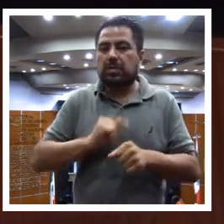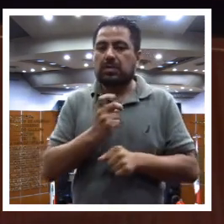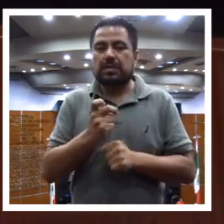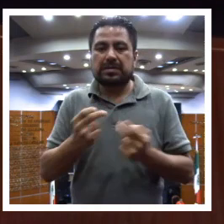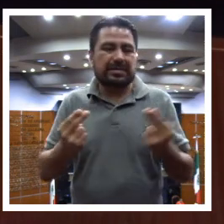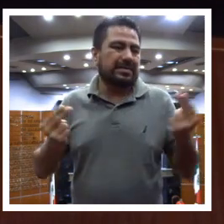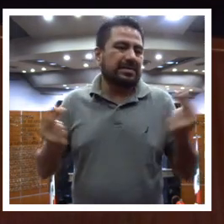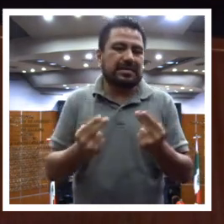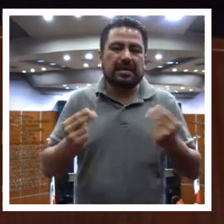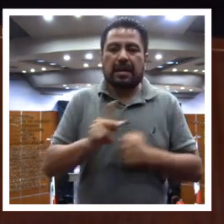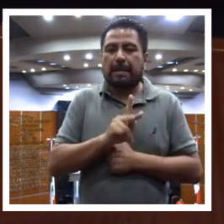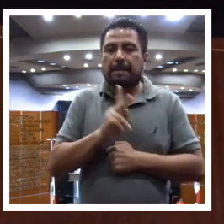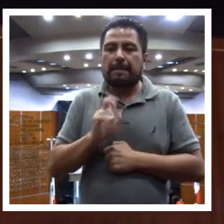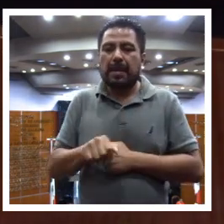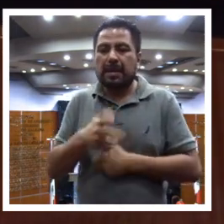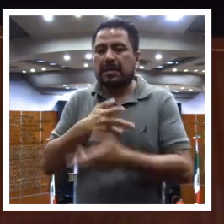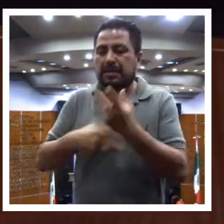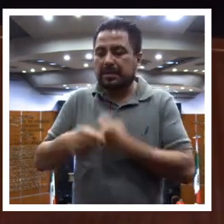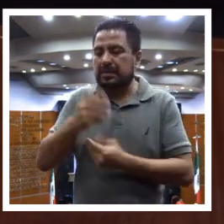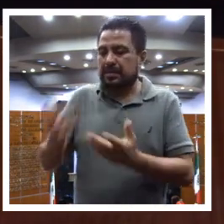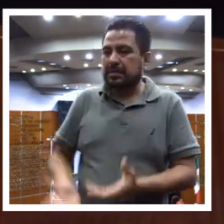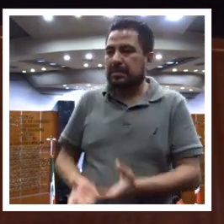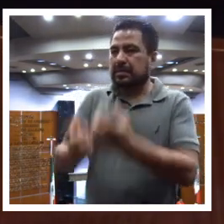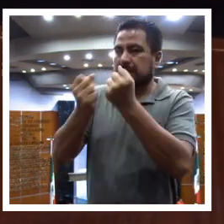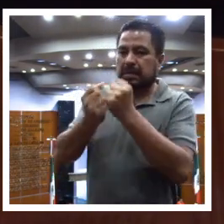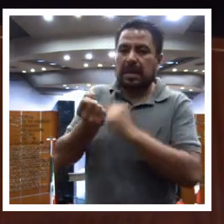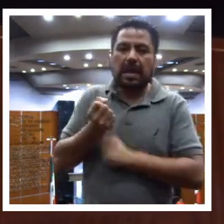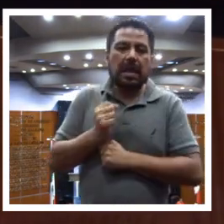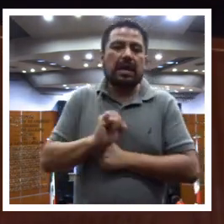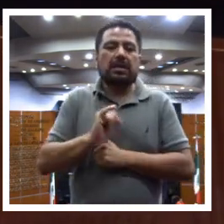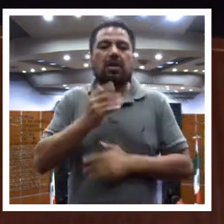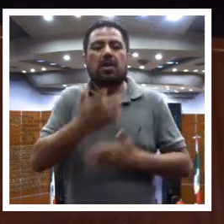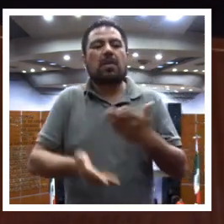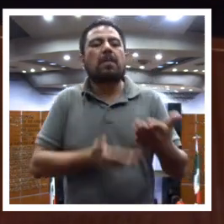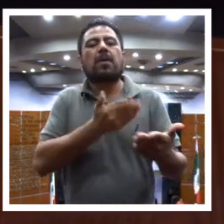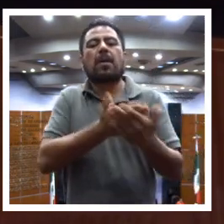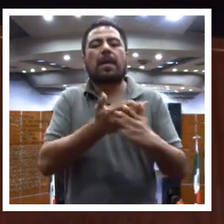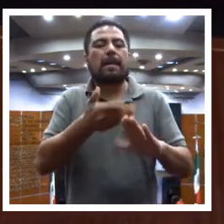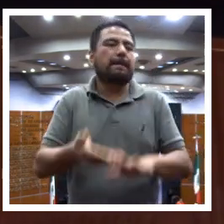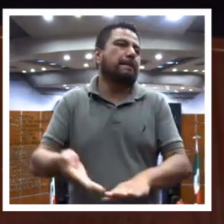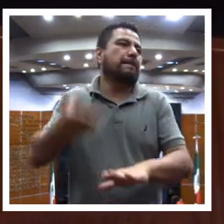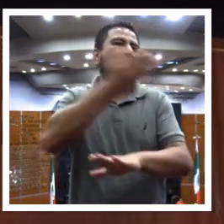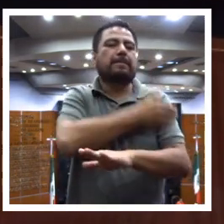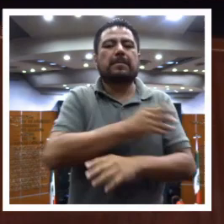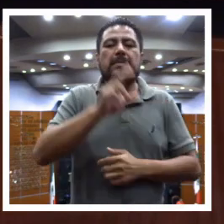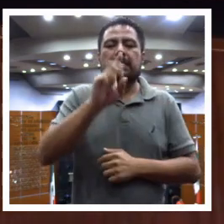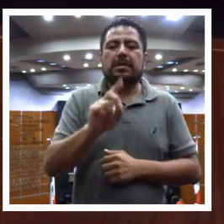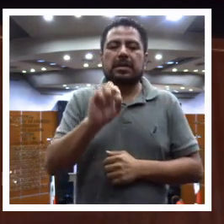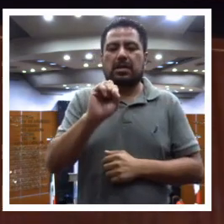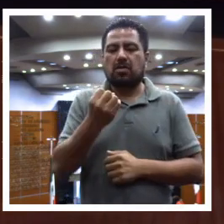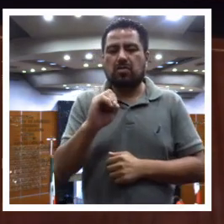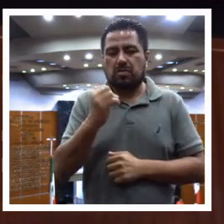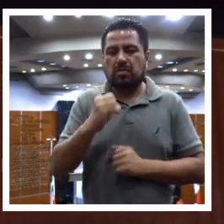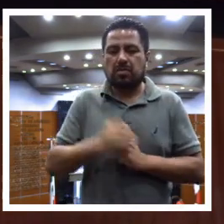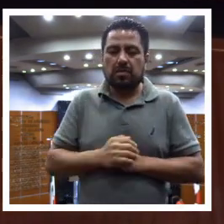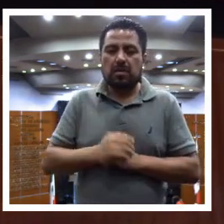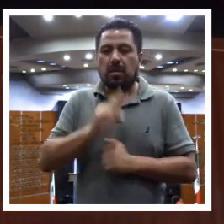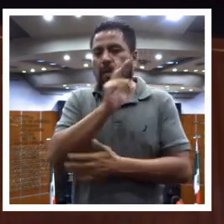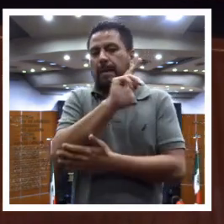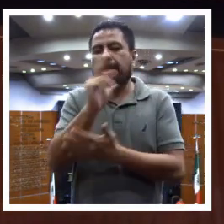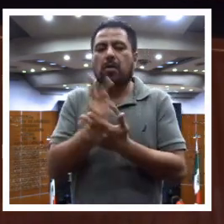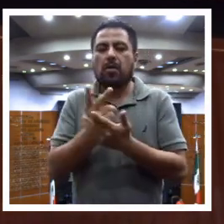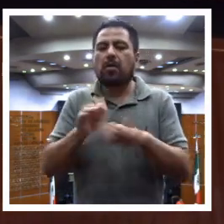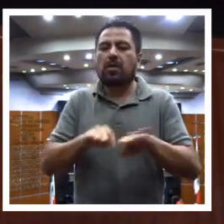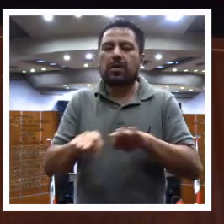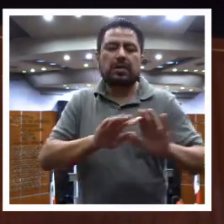necesidad de un plan económico de rescate, tal como lo propuse desde el pasado 30 de octubre. Y un programa